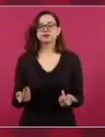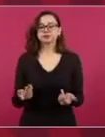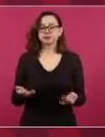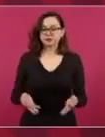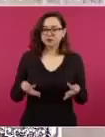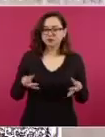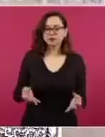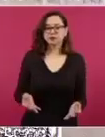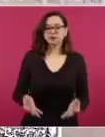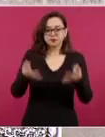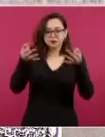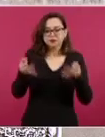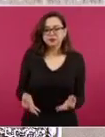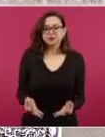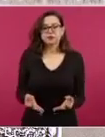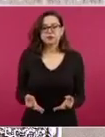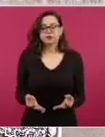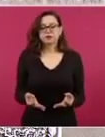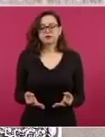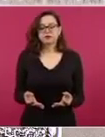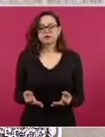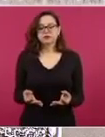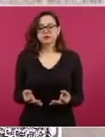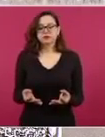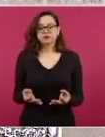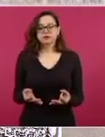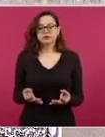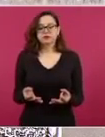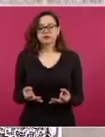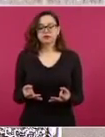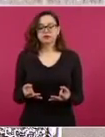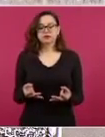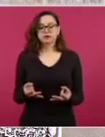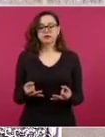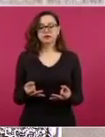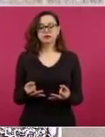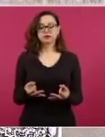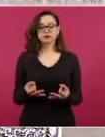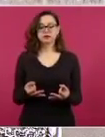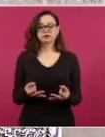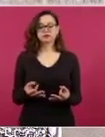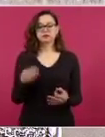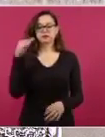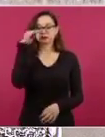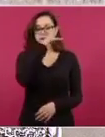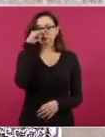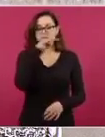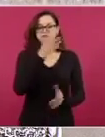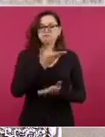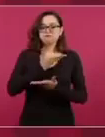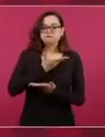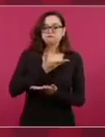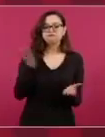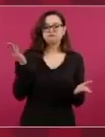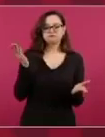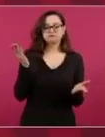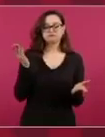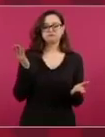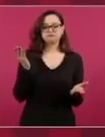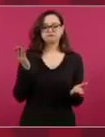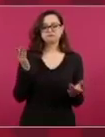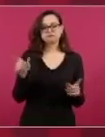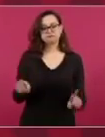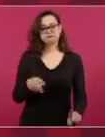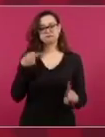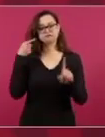y en forma gratuita, que eso es